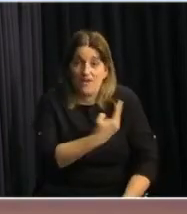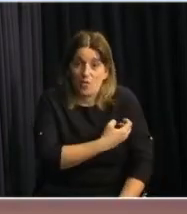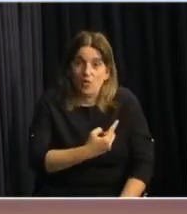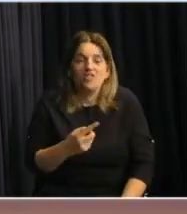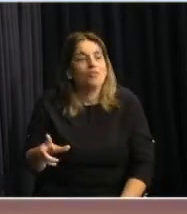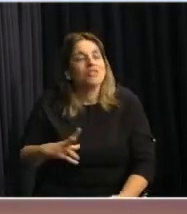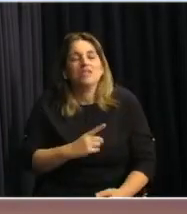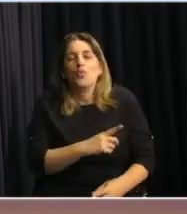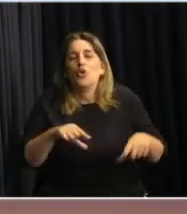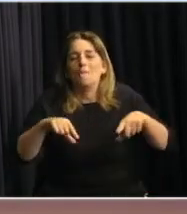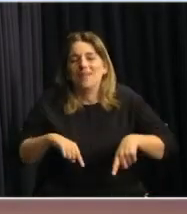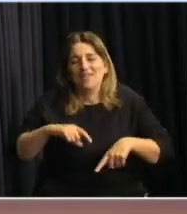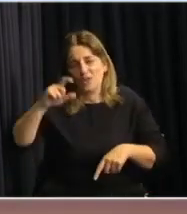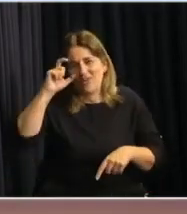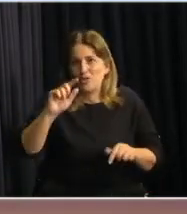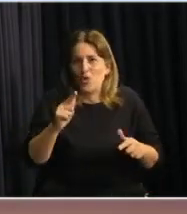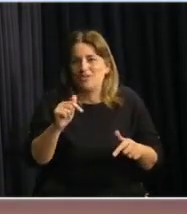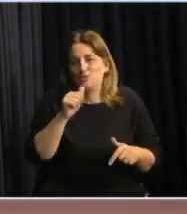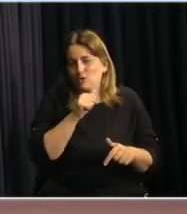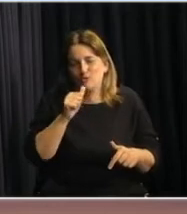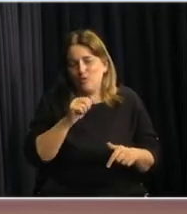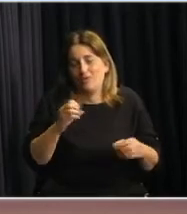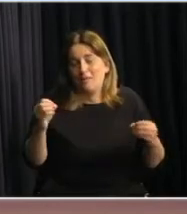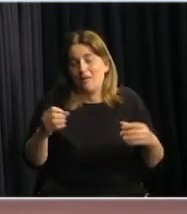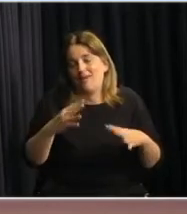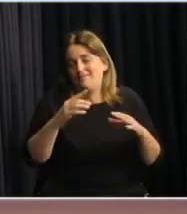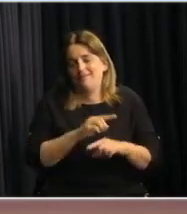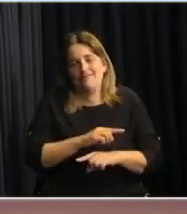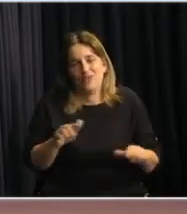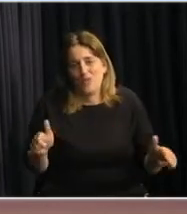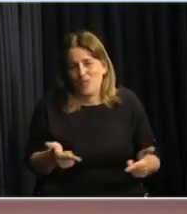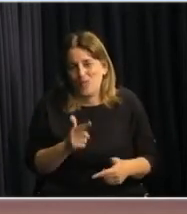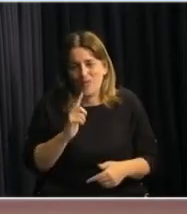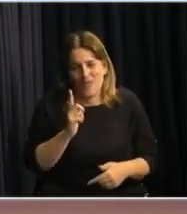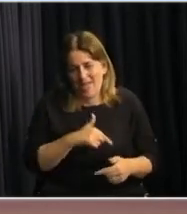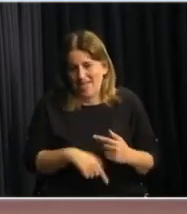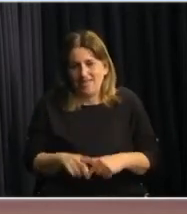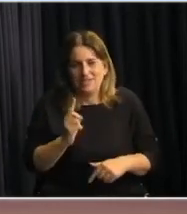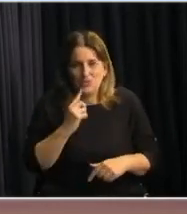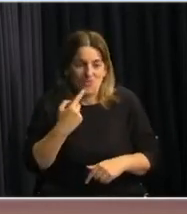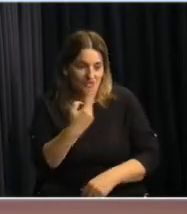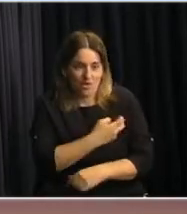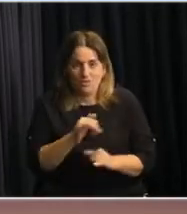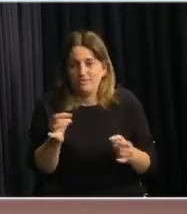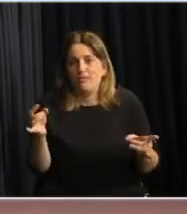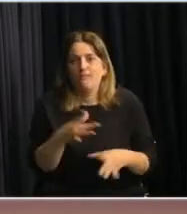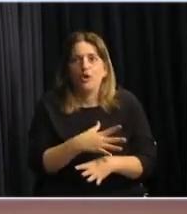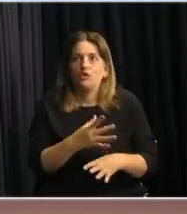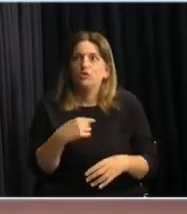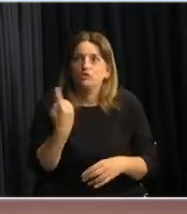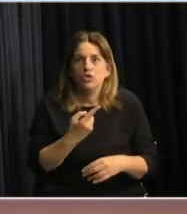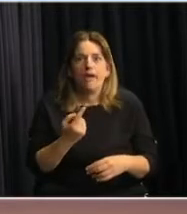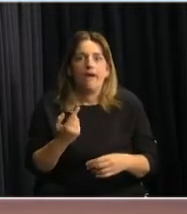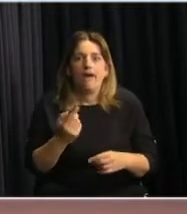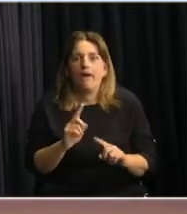decía el Ministro Bartol, no esperamos que mágicamente de un día para el otro luego de vacunar se tenga que replegar el